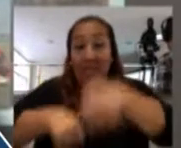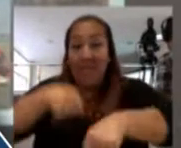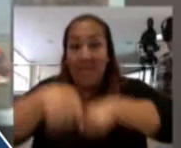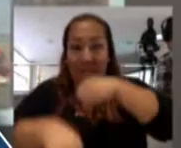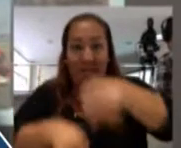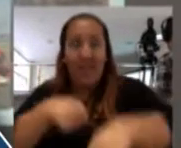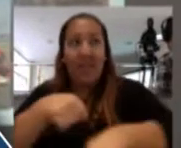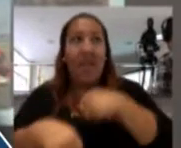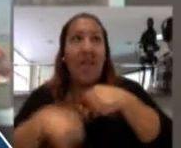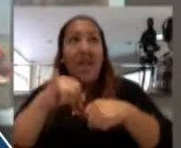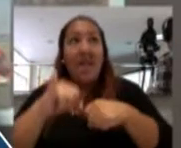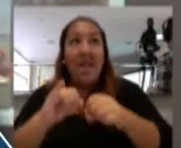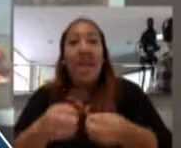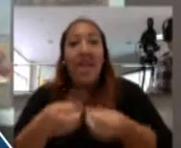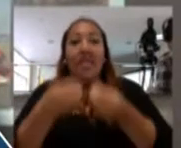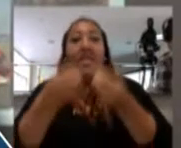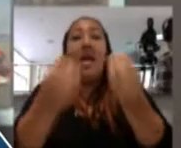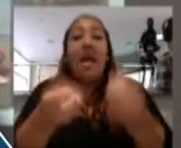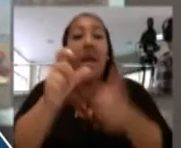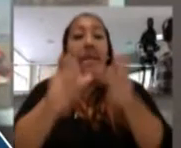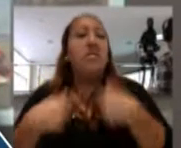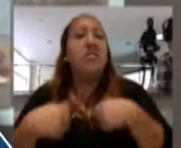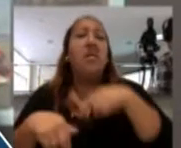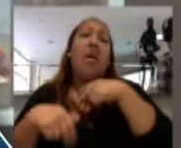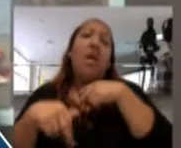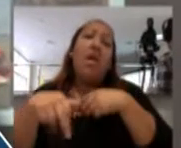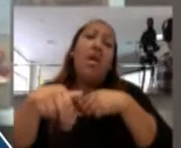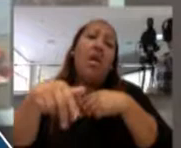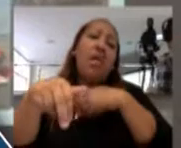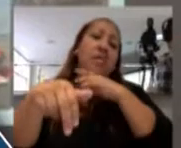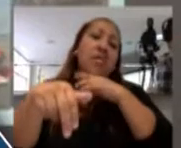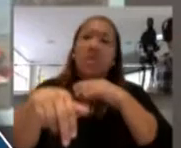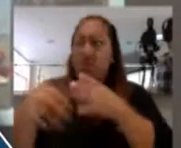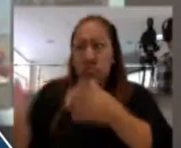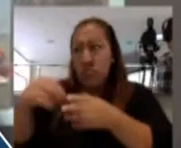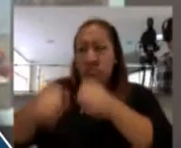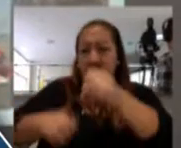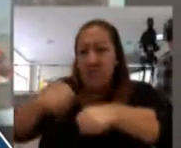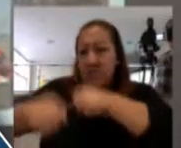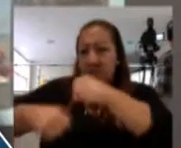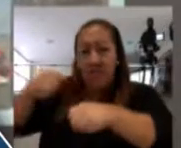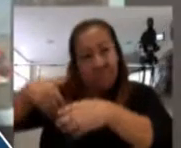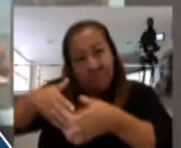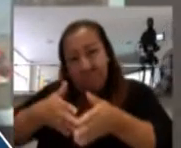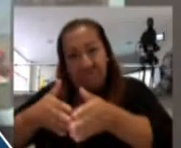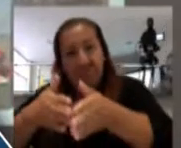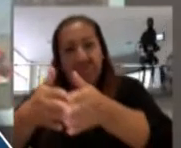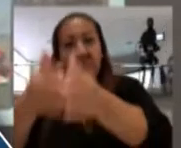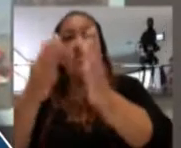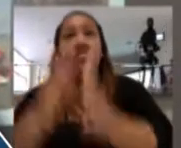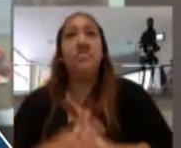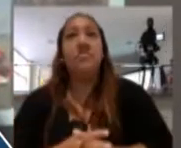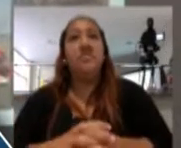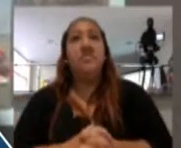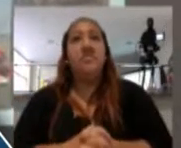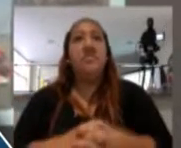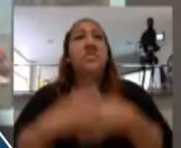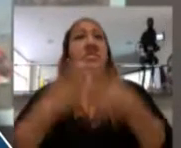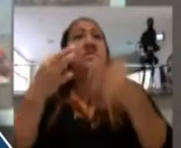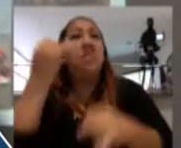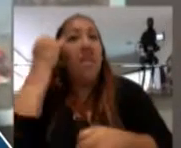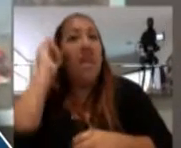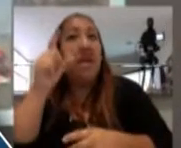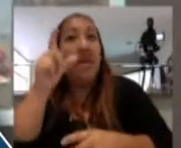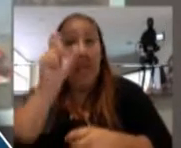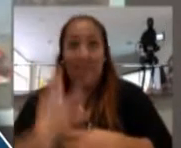y darle también a los peatones la posibilidad de movilizarse. Siempre con ese concepto